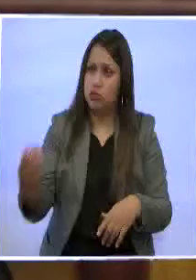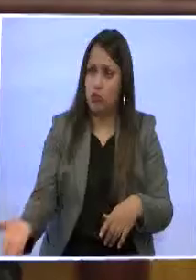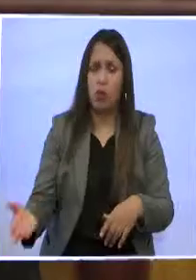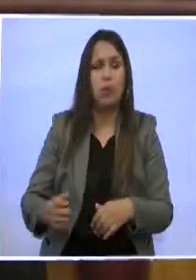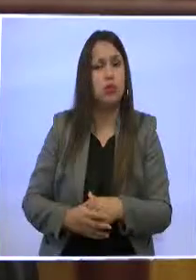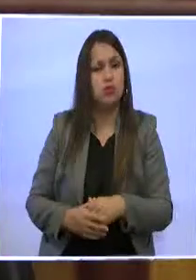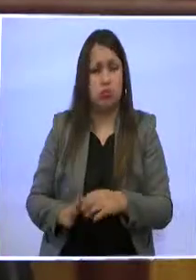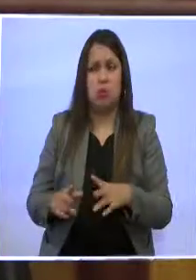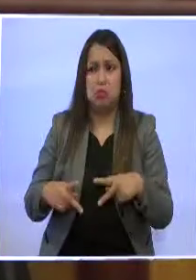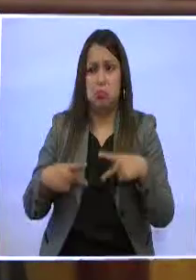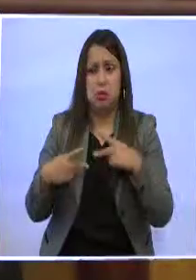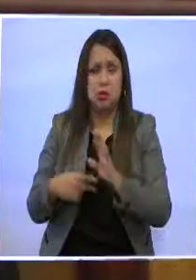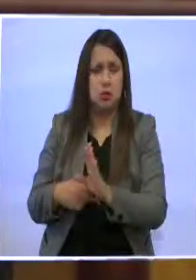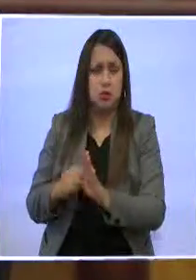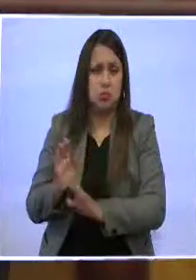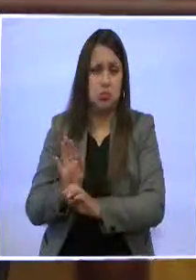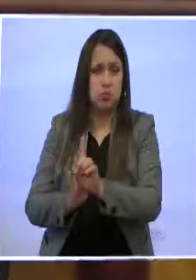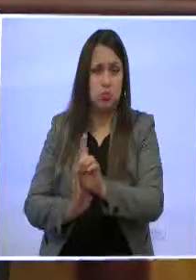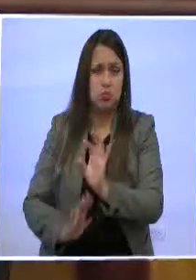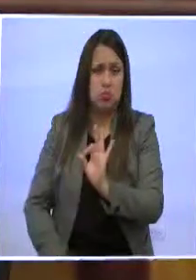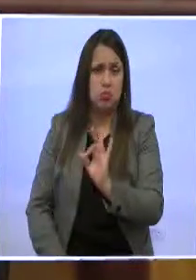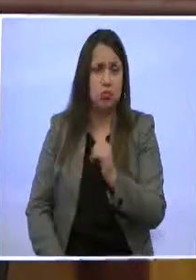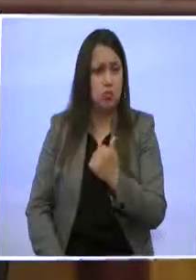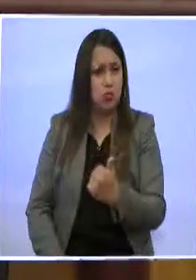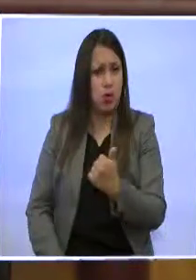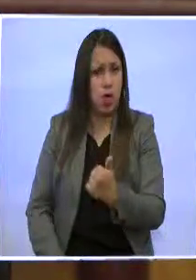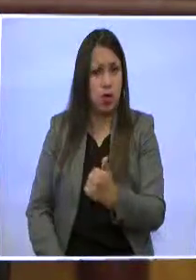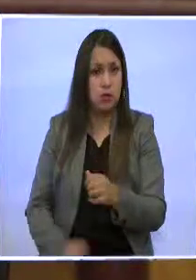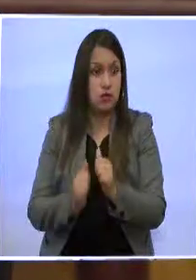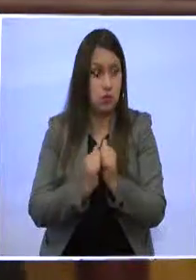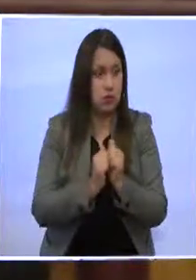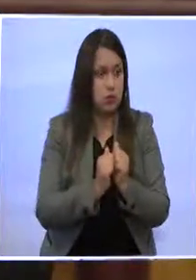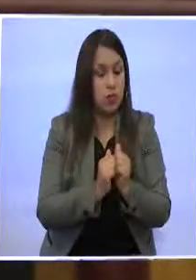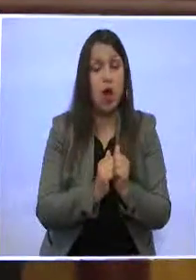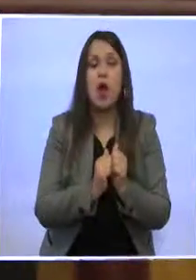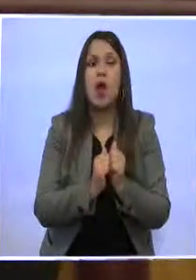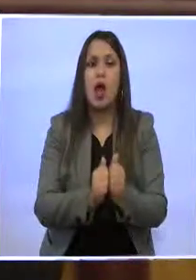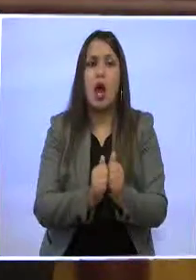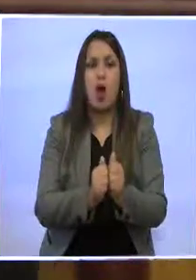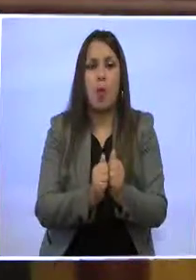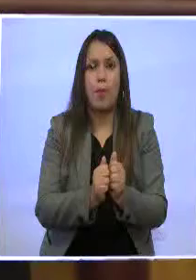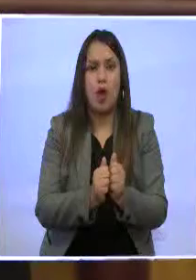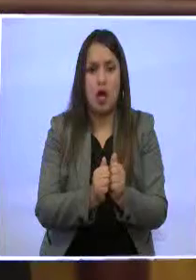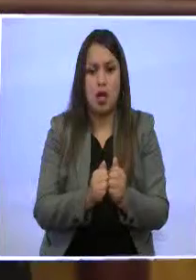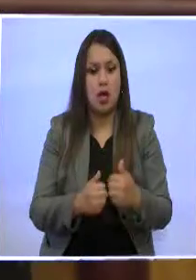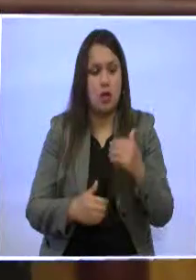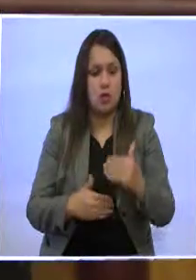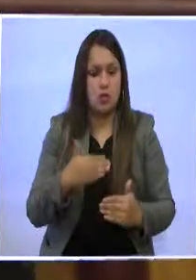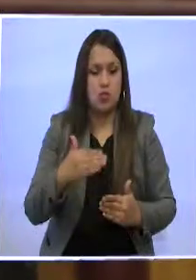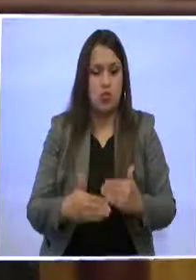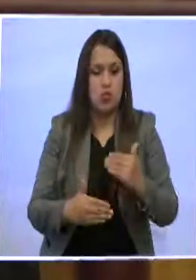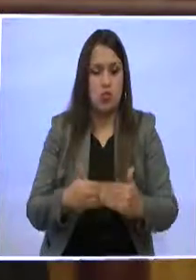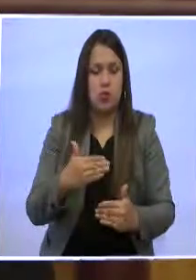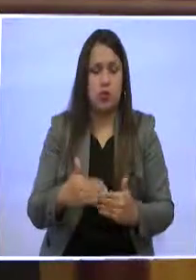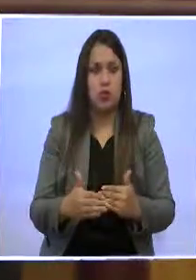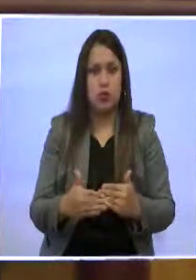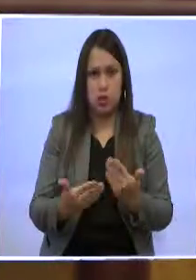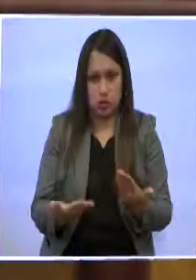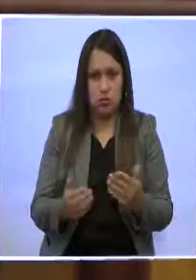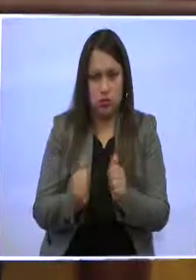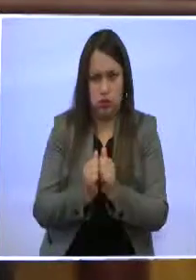nosotros lo que hace es, acompaña este proceso integral, no solo de regularización del barrio, sino de